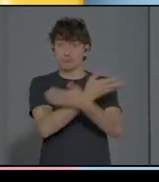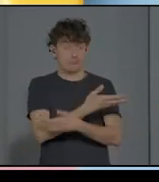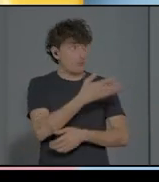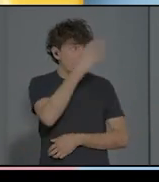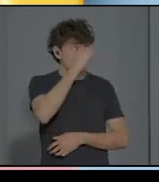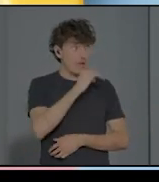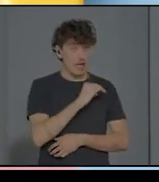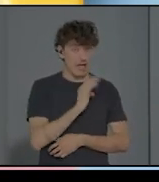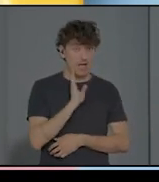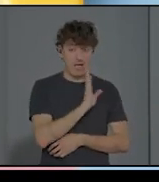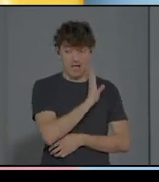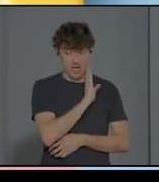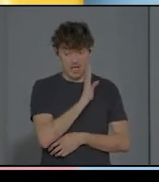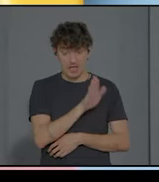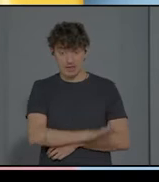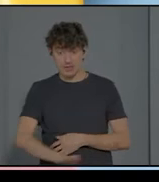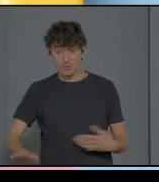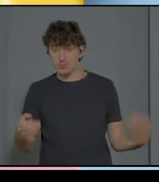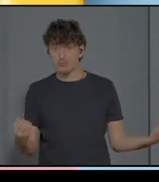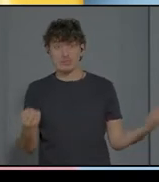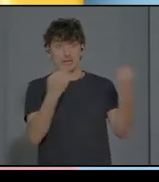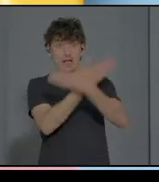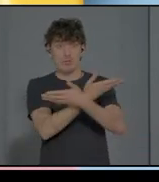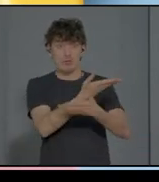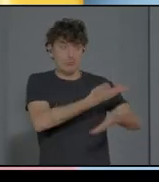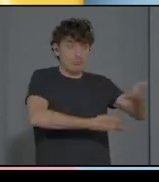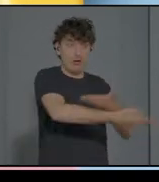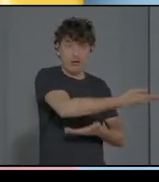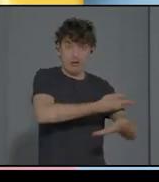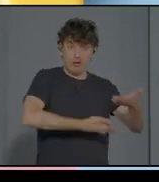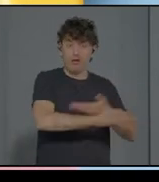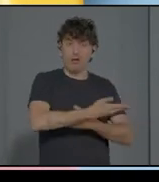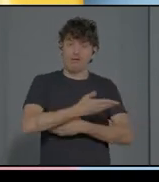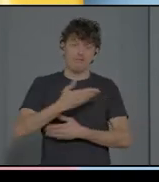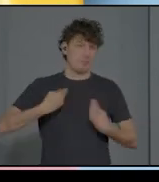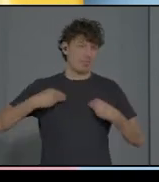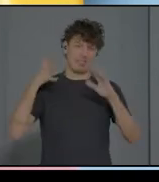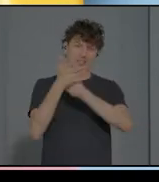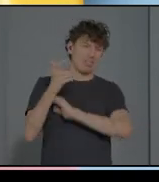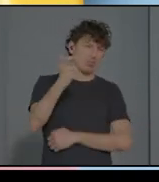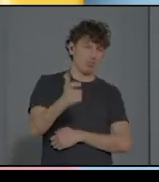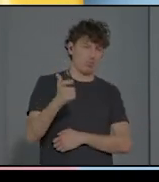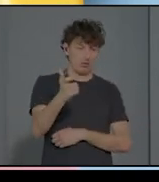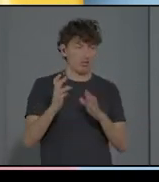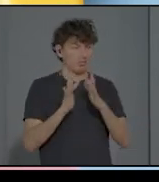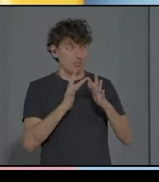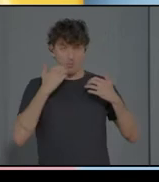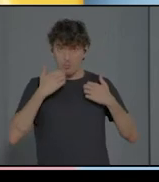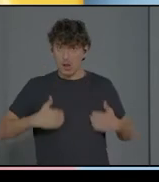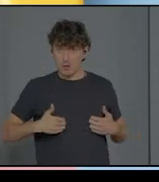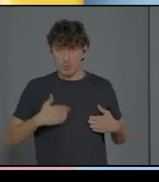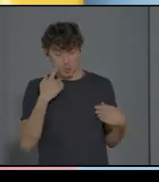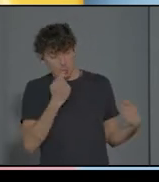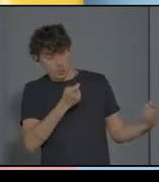permanece en toda la vida y que regula las interacciones humanas. En este momento en donde no nos